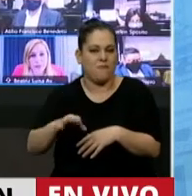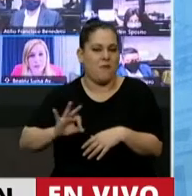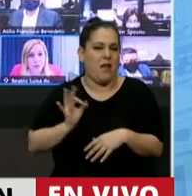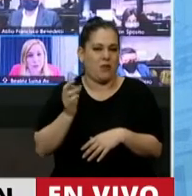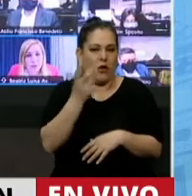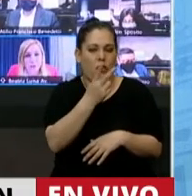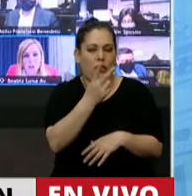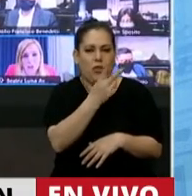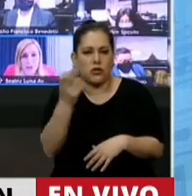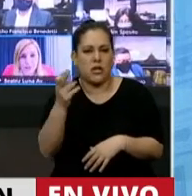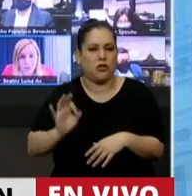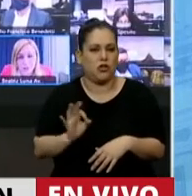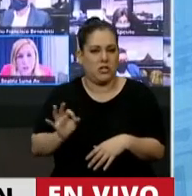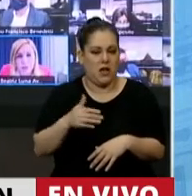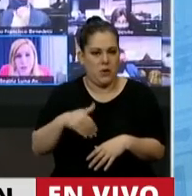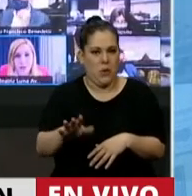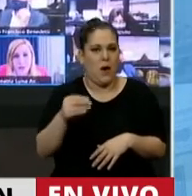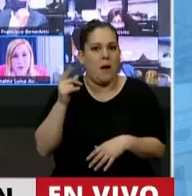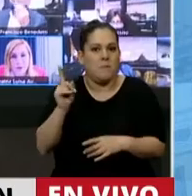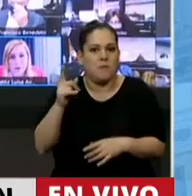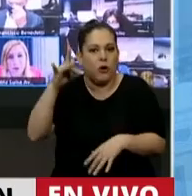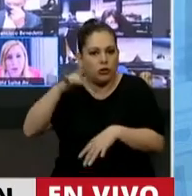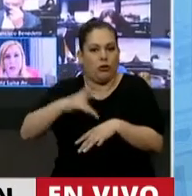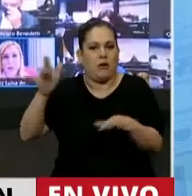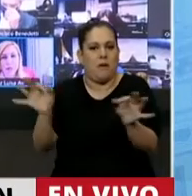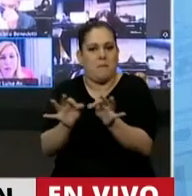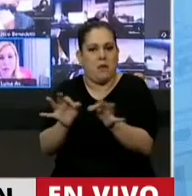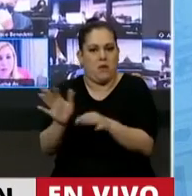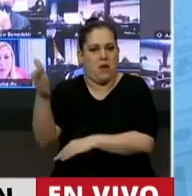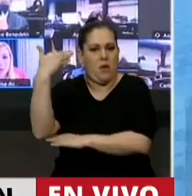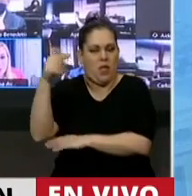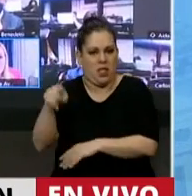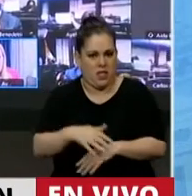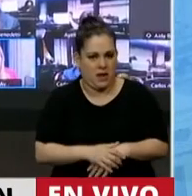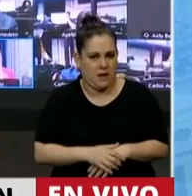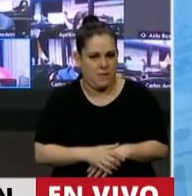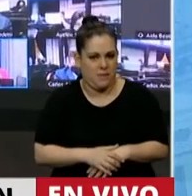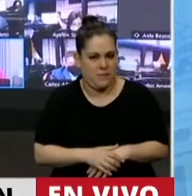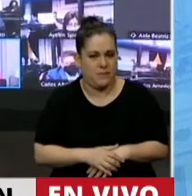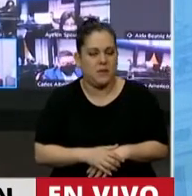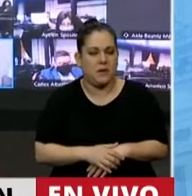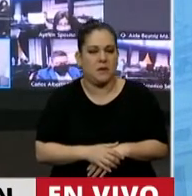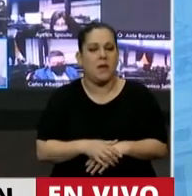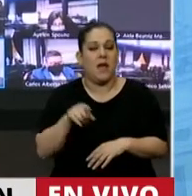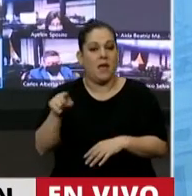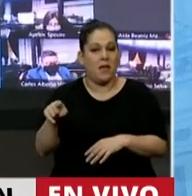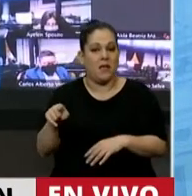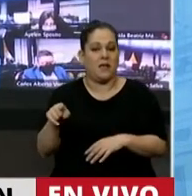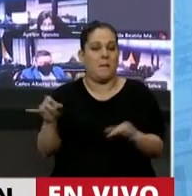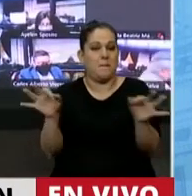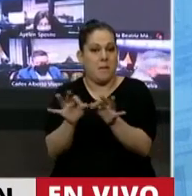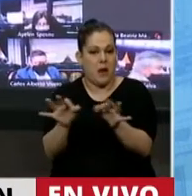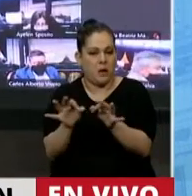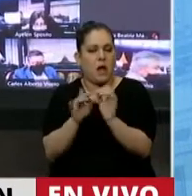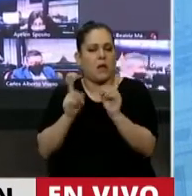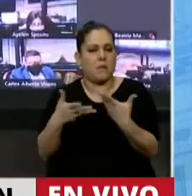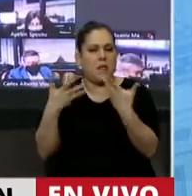200 años, de ese importante e histórico acontecimiento. La gesta de Malvinas y la